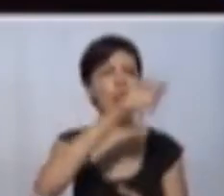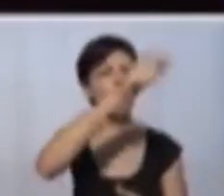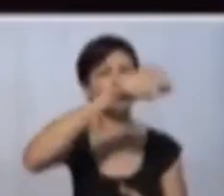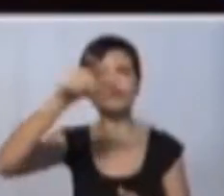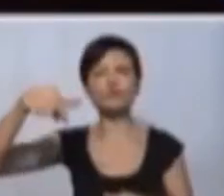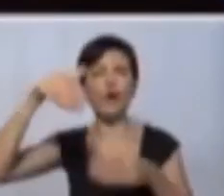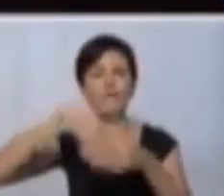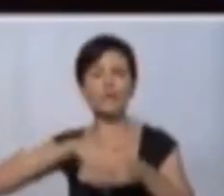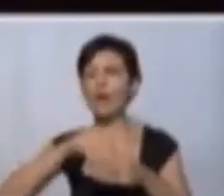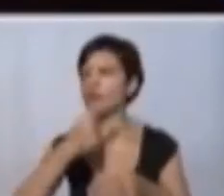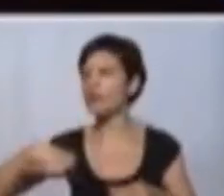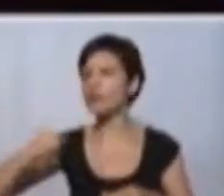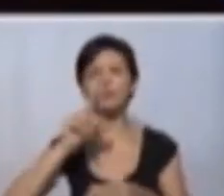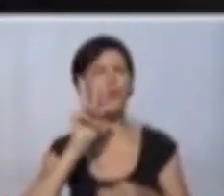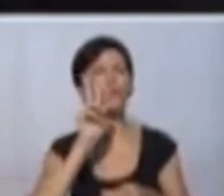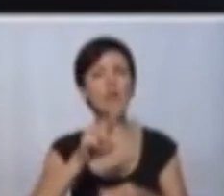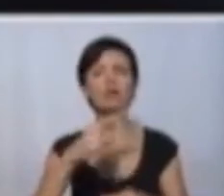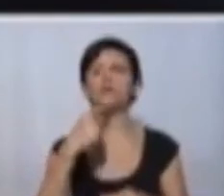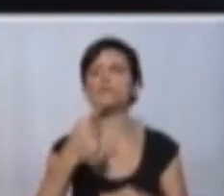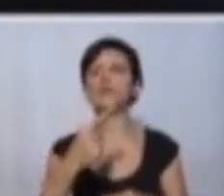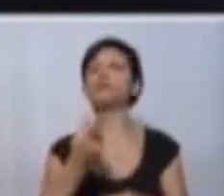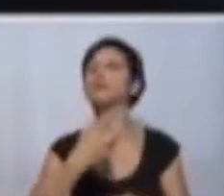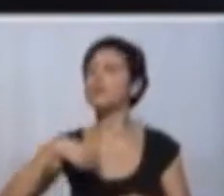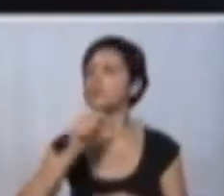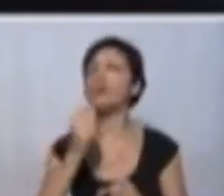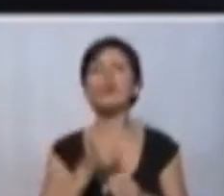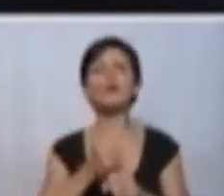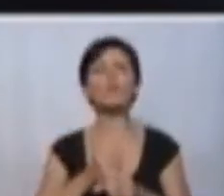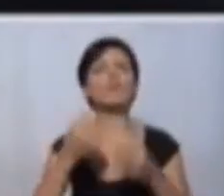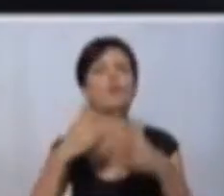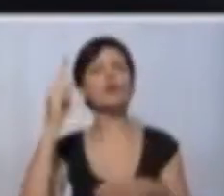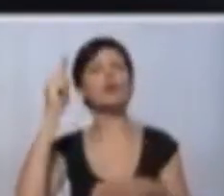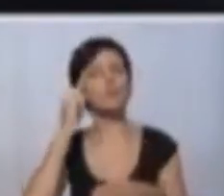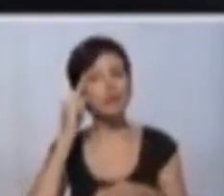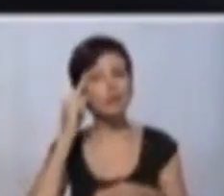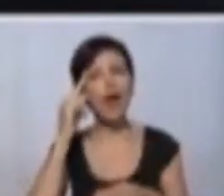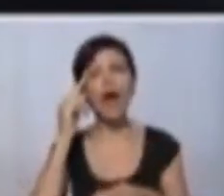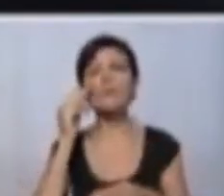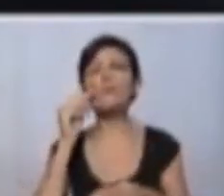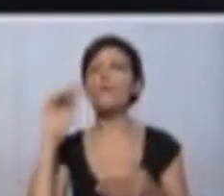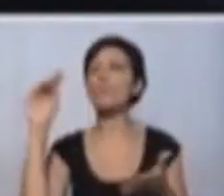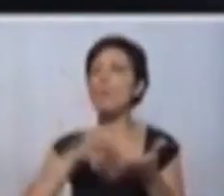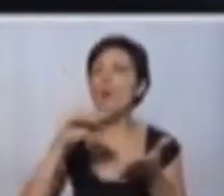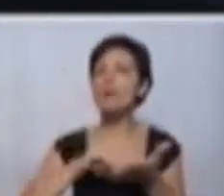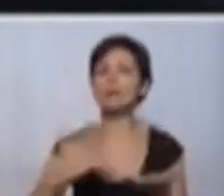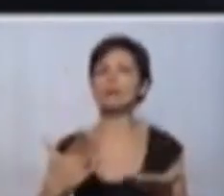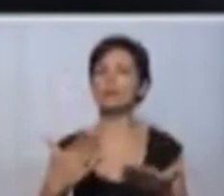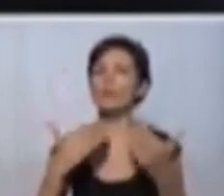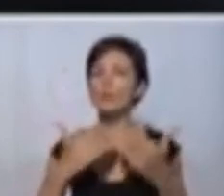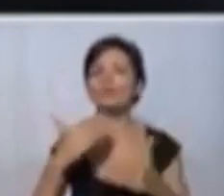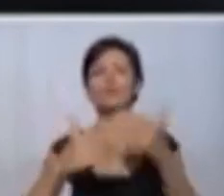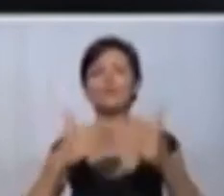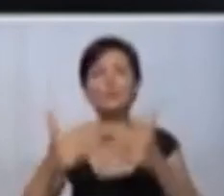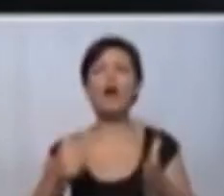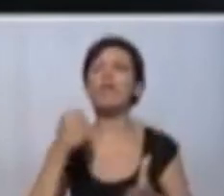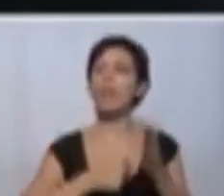eligieron a cada uno de nosotros para decirles que hemos cumplido con el mandato, que hemos podido llevar adelante